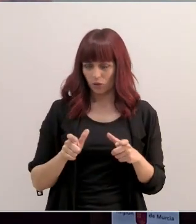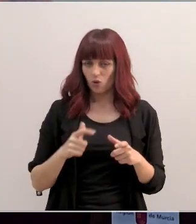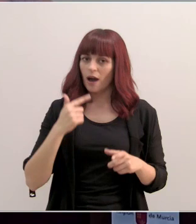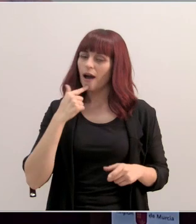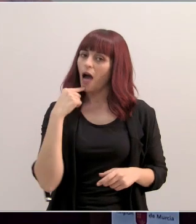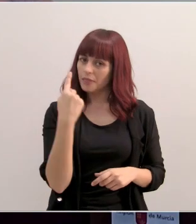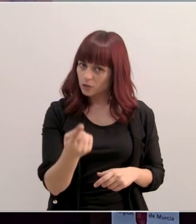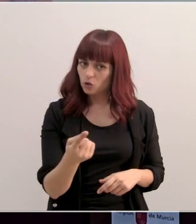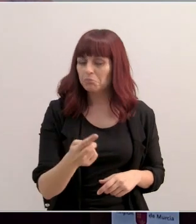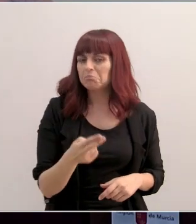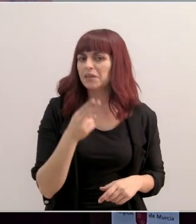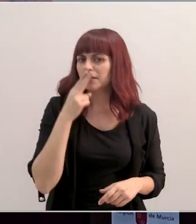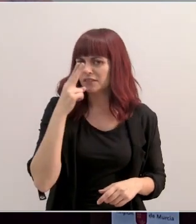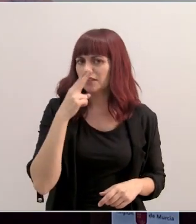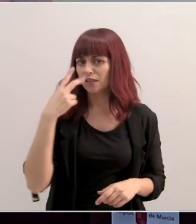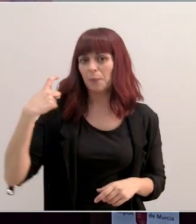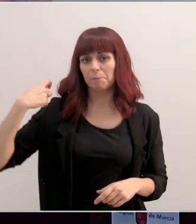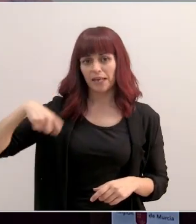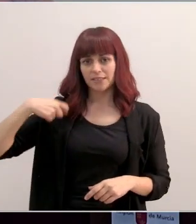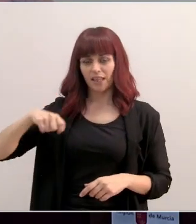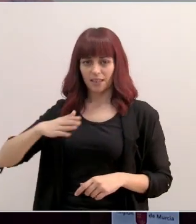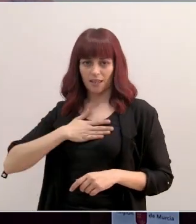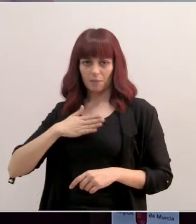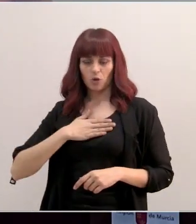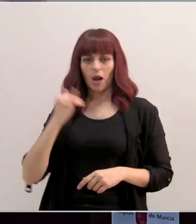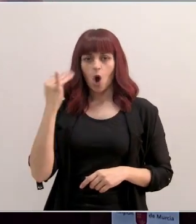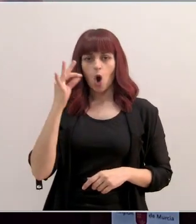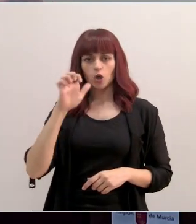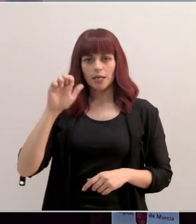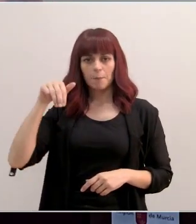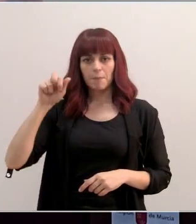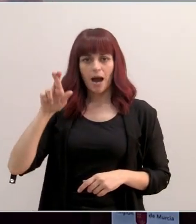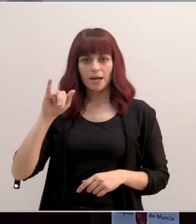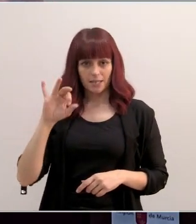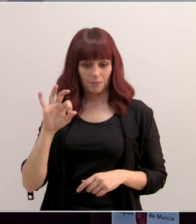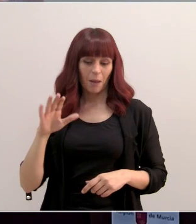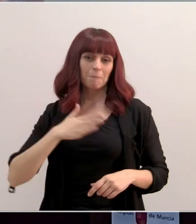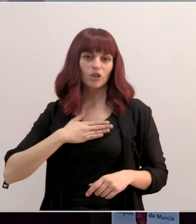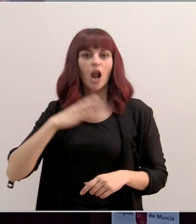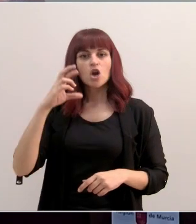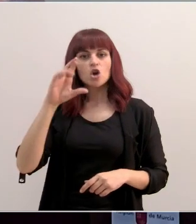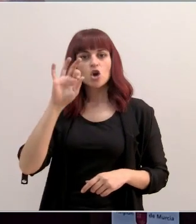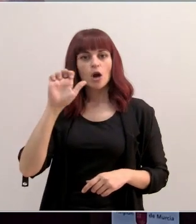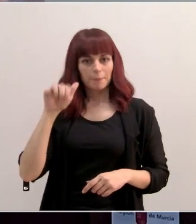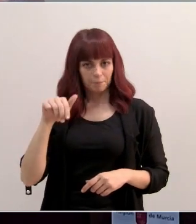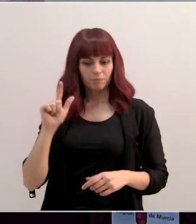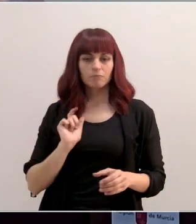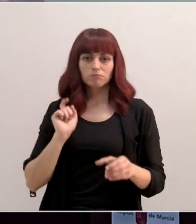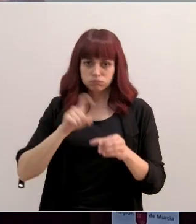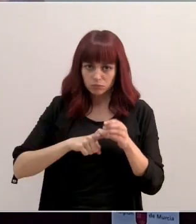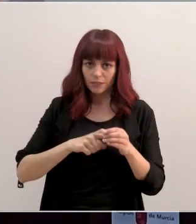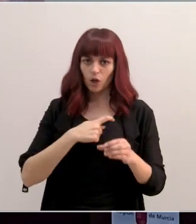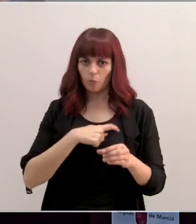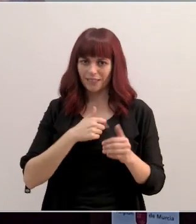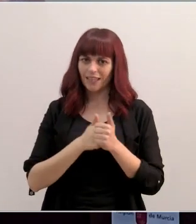que sería interesante que el presidente de la patronal, José María Alvaracín, de la patronal, formara parte del comité de seguimiento de la